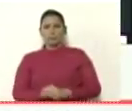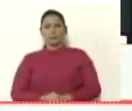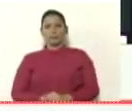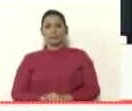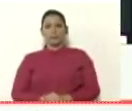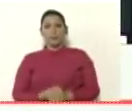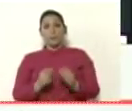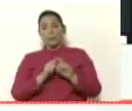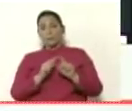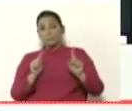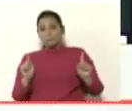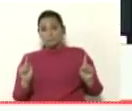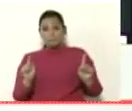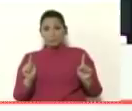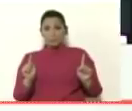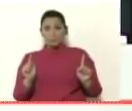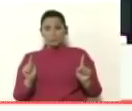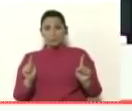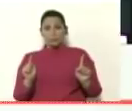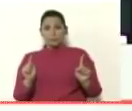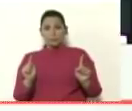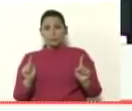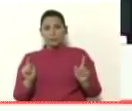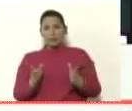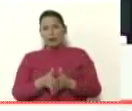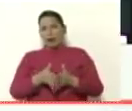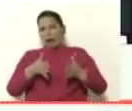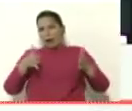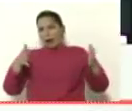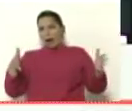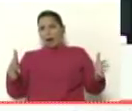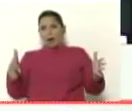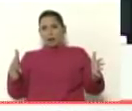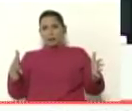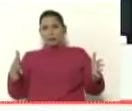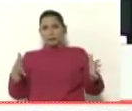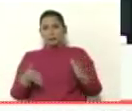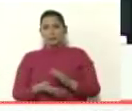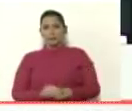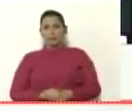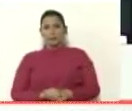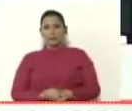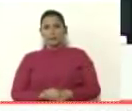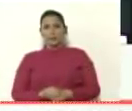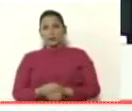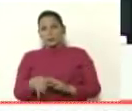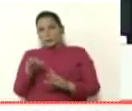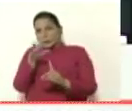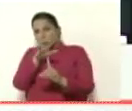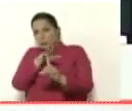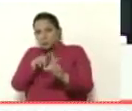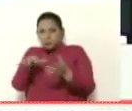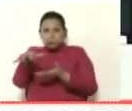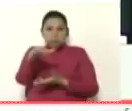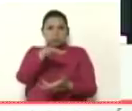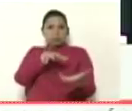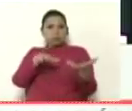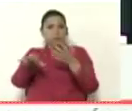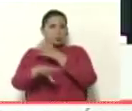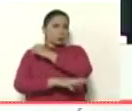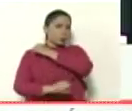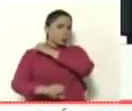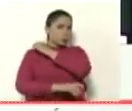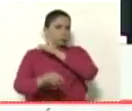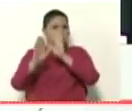pero es de tal magnitud el gigantesco tramado de corrupción, es de tal